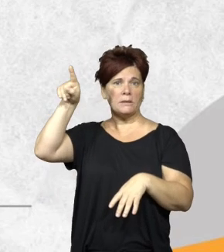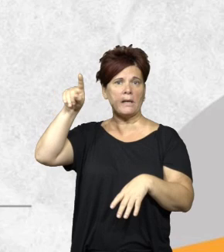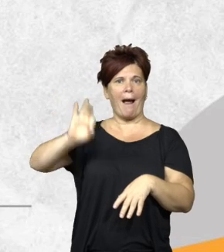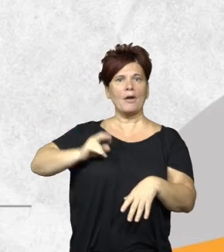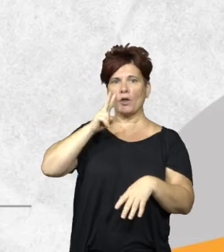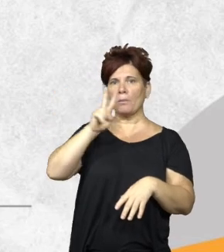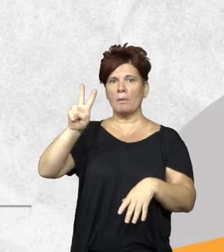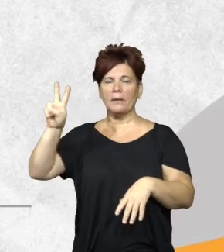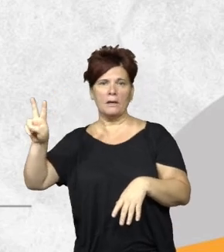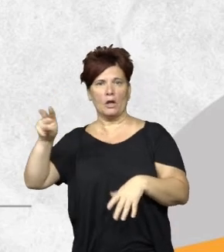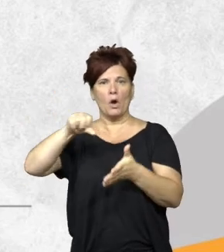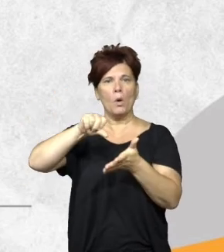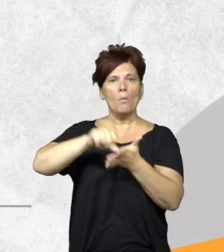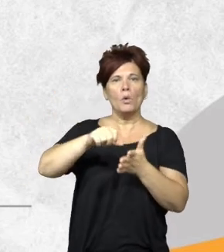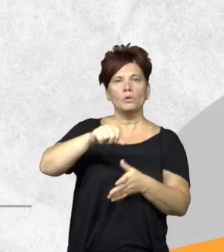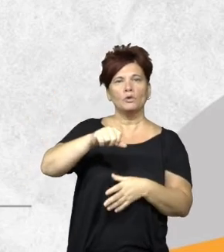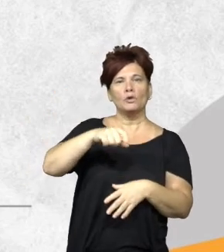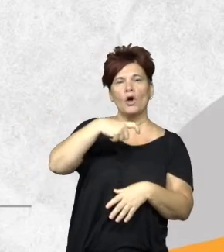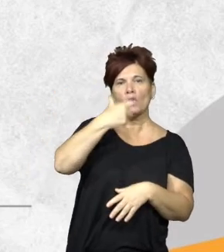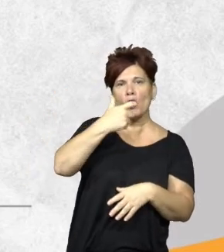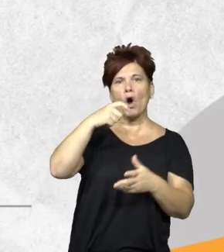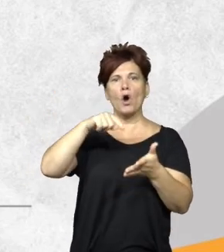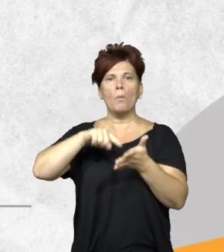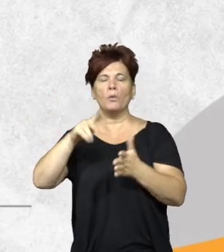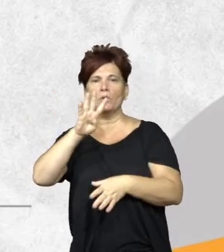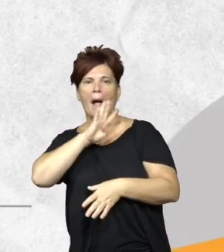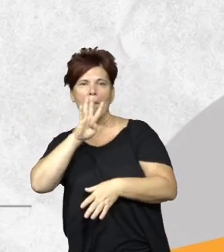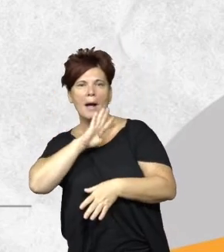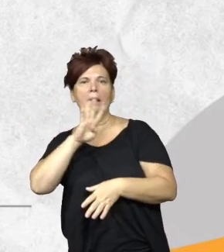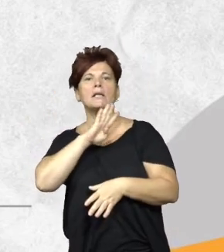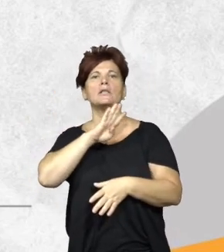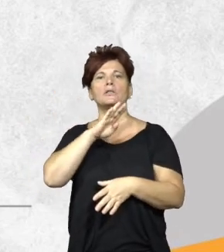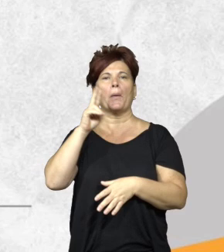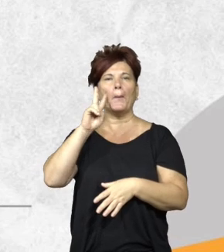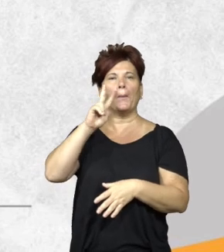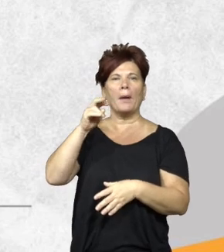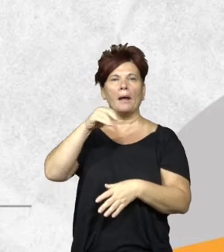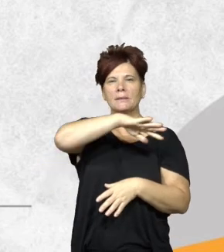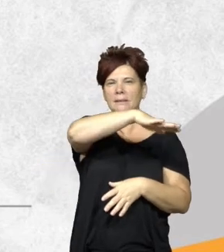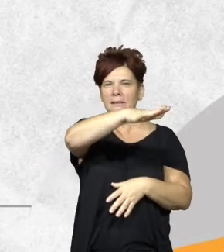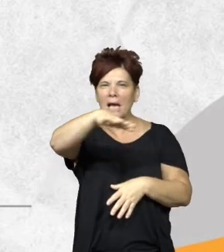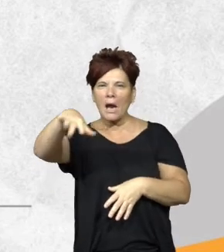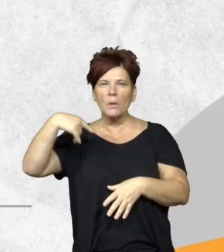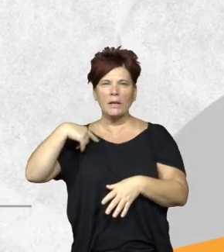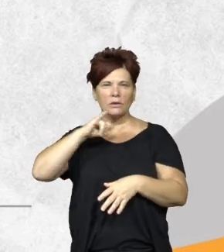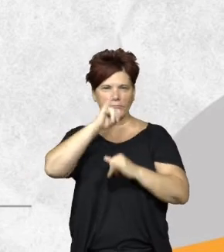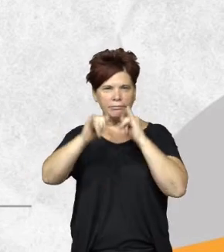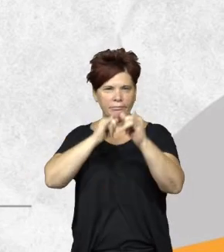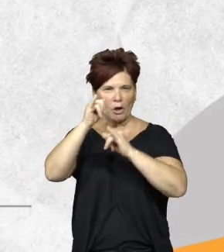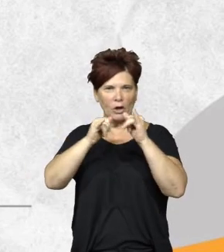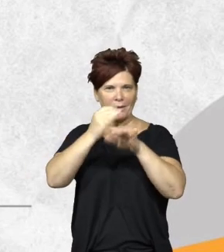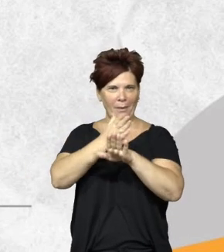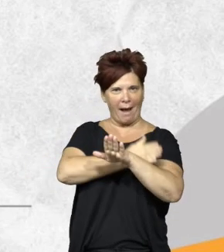los focos de calor en puntos rojos y las constataciones en puntos amarillos siempre siguiendo fíjense la llanura que yo les presentaba al principio donde está